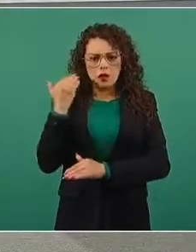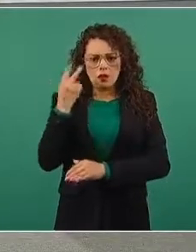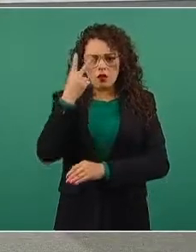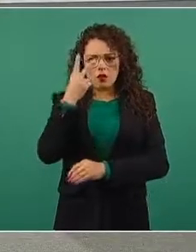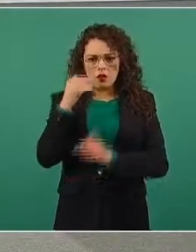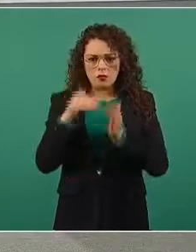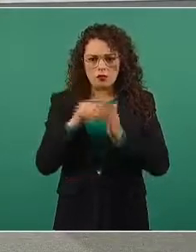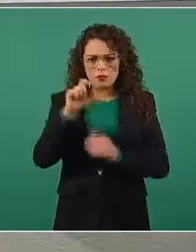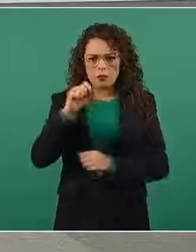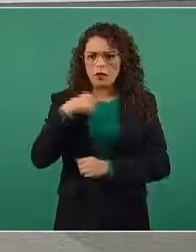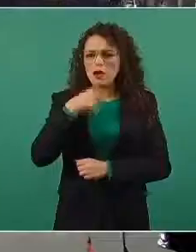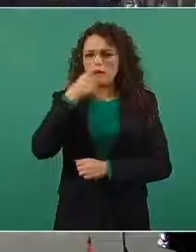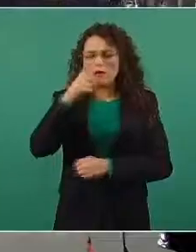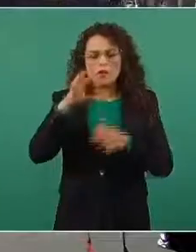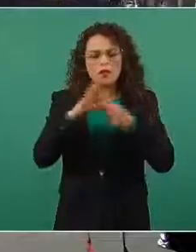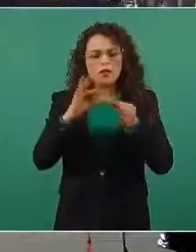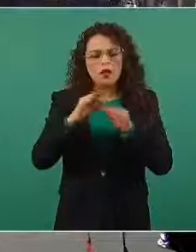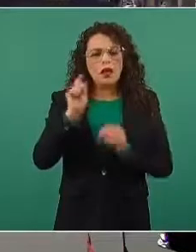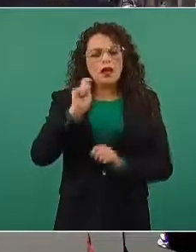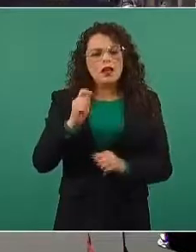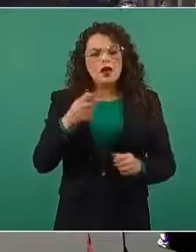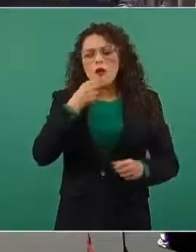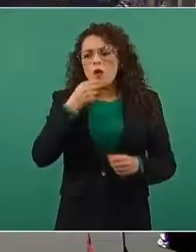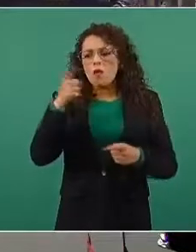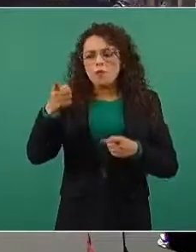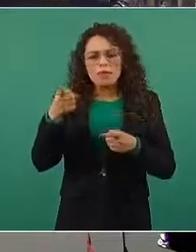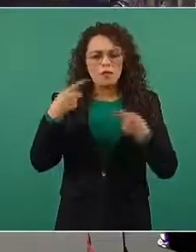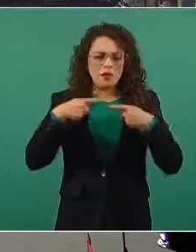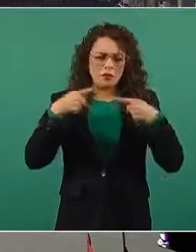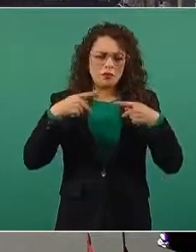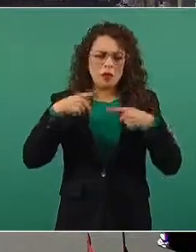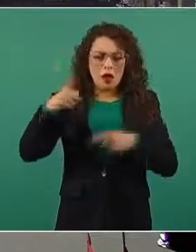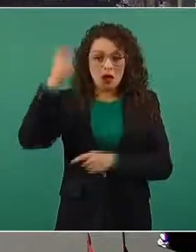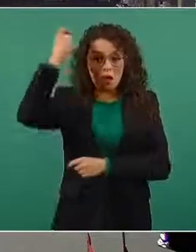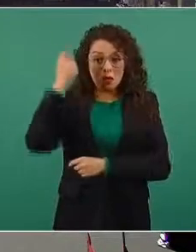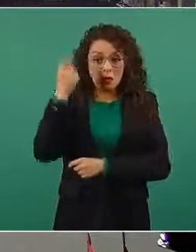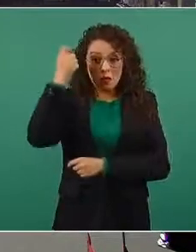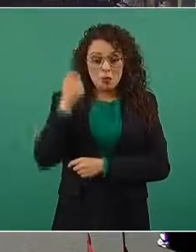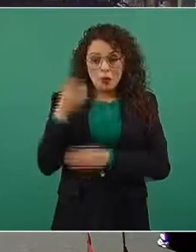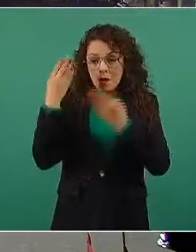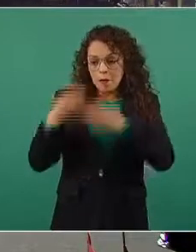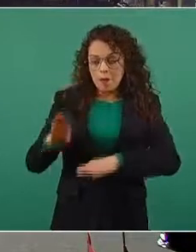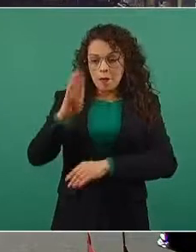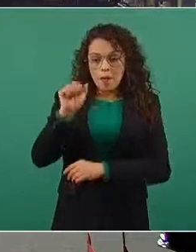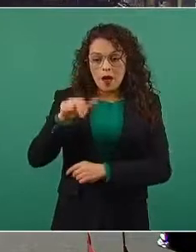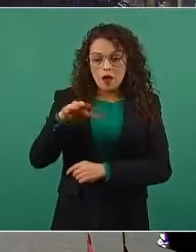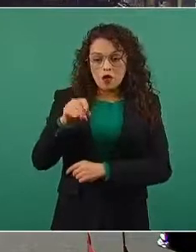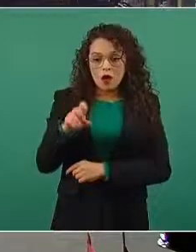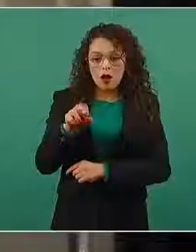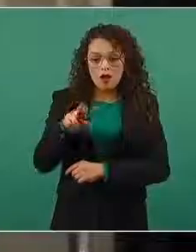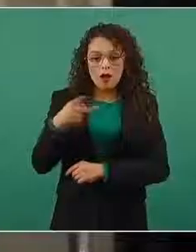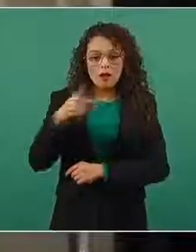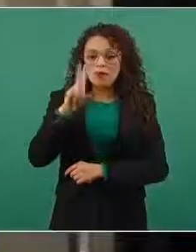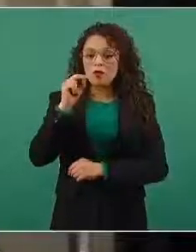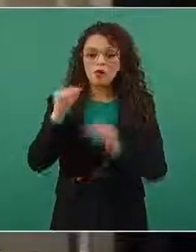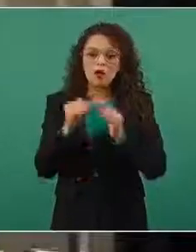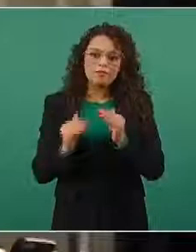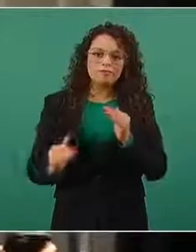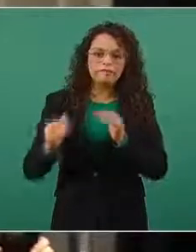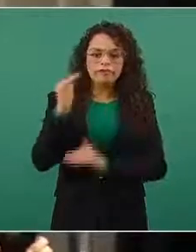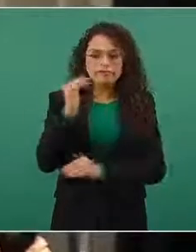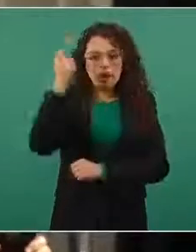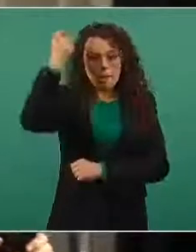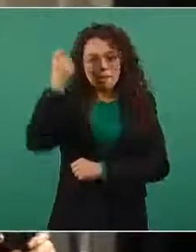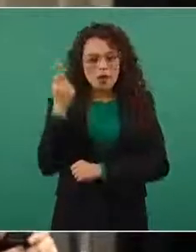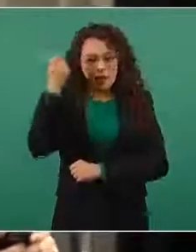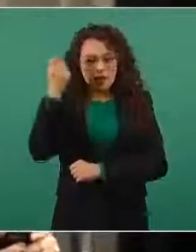caso de los jubilados de Bancomer, que en represalia por demandas judiciales no han recibido incremento a su pensión, despojo de